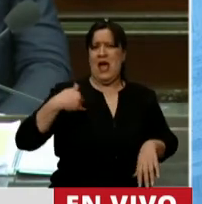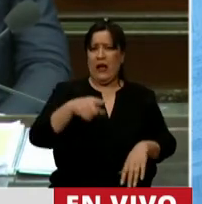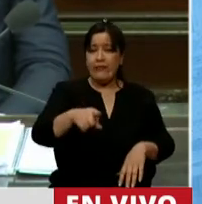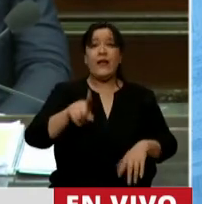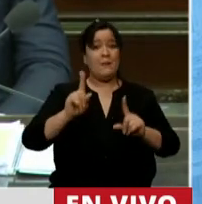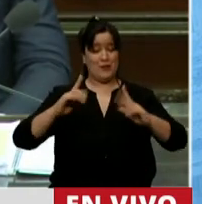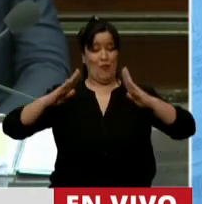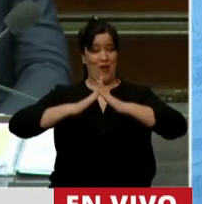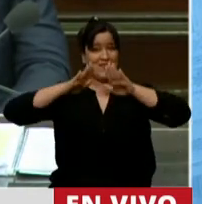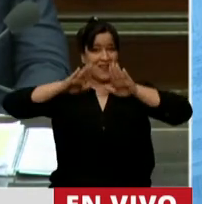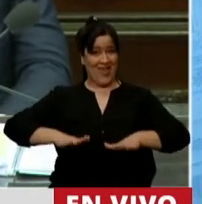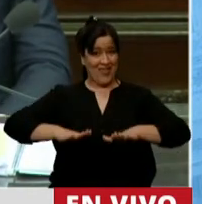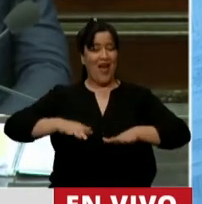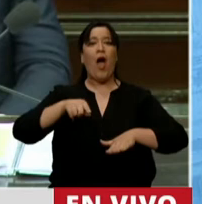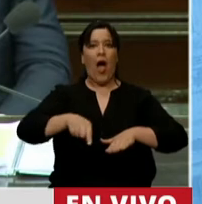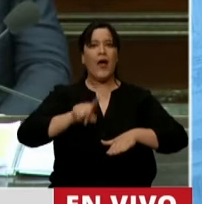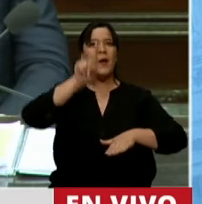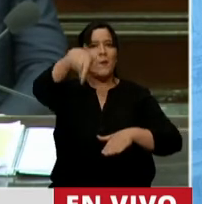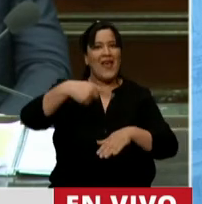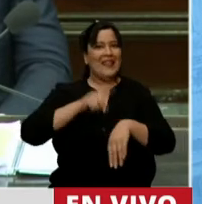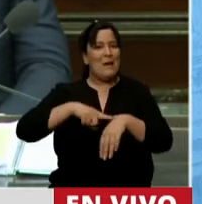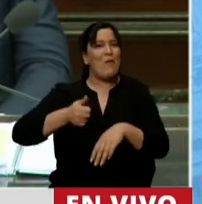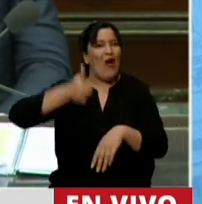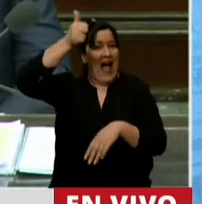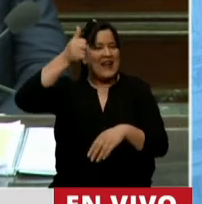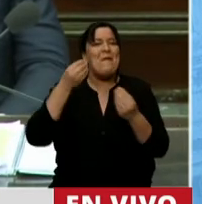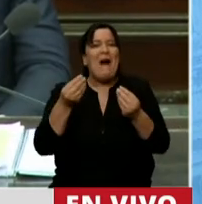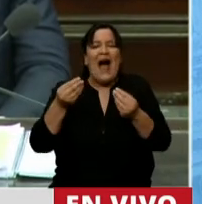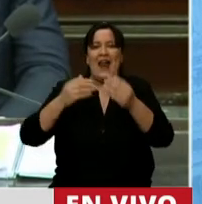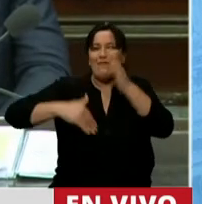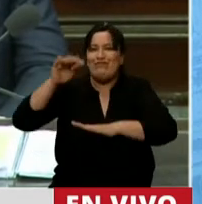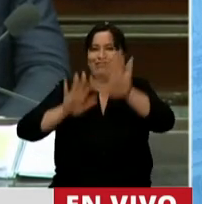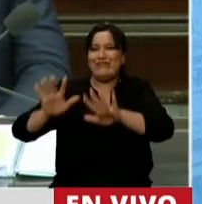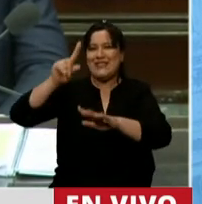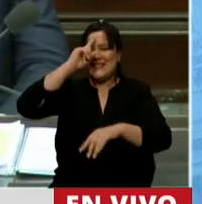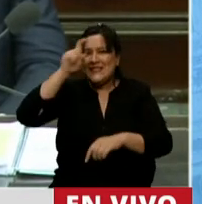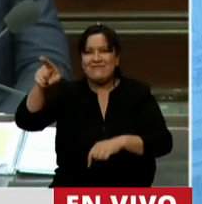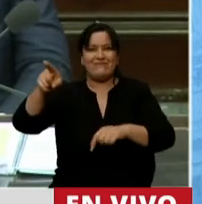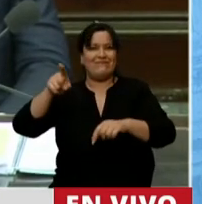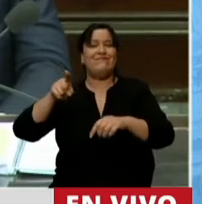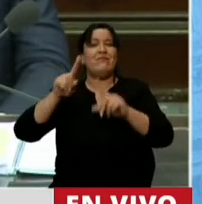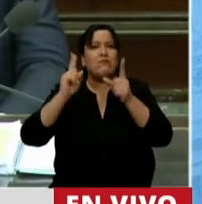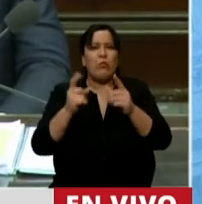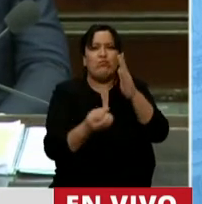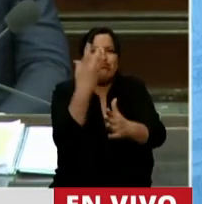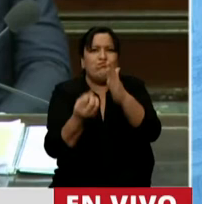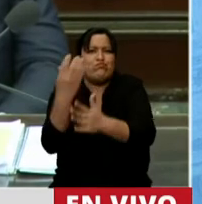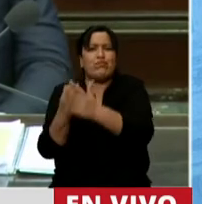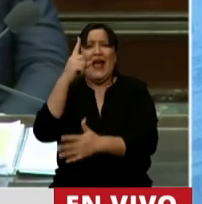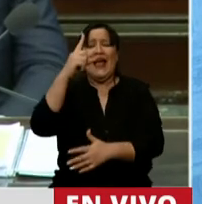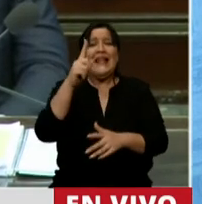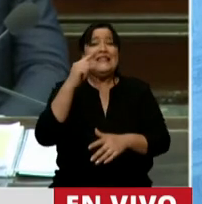aislamiento social permitió ganar tiempo para condicionar el sistema de salud. Se abrieron 13 nuevos